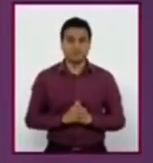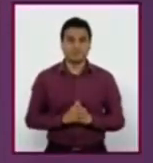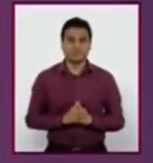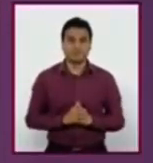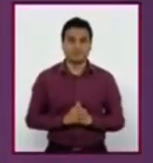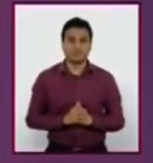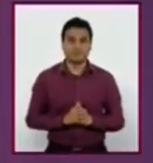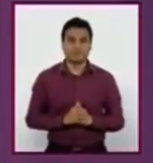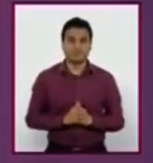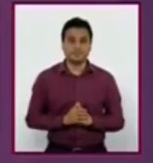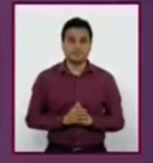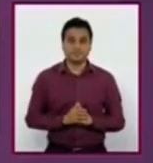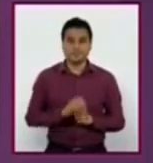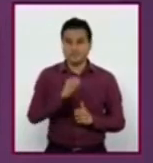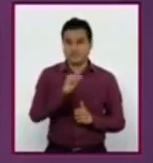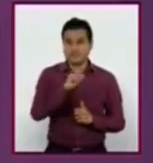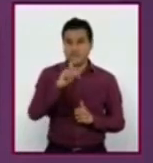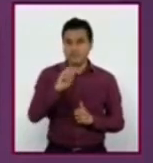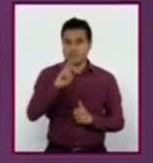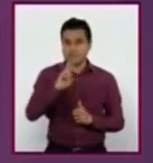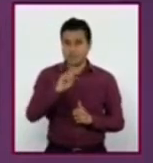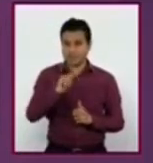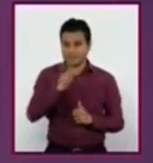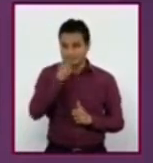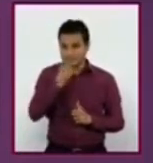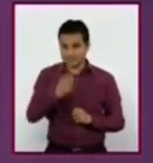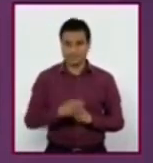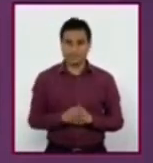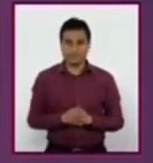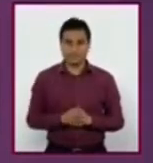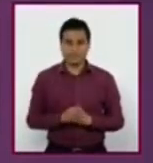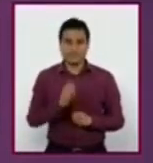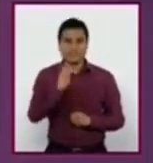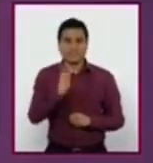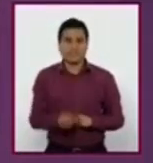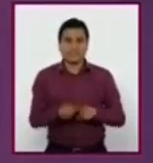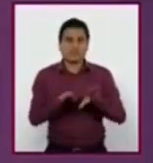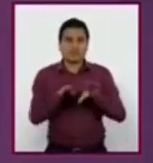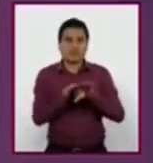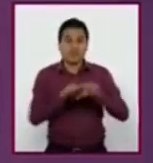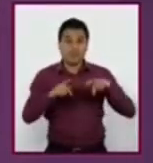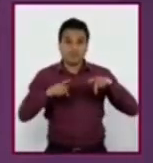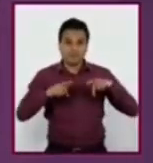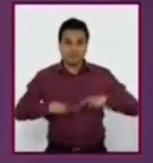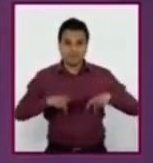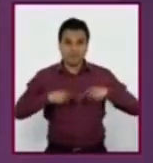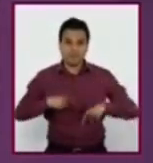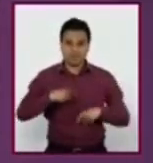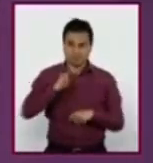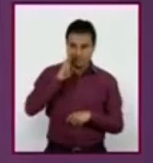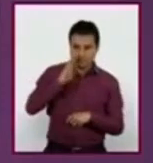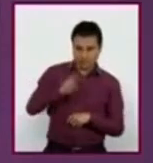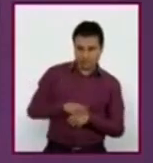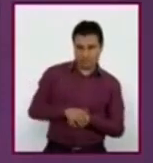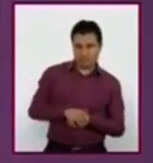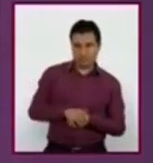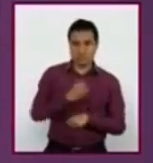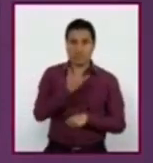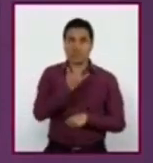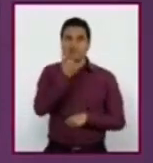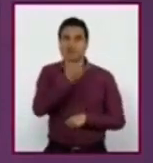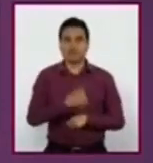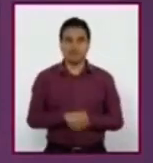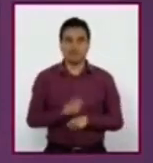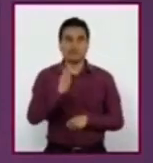Según Alport, se define como una antipatía basada en una generalización inflexible y errónea. Inciso A,